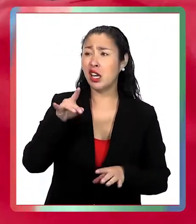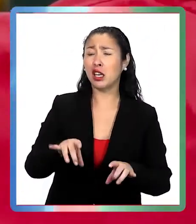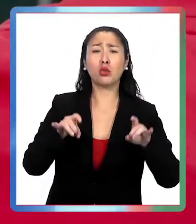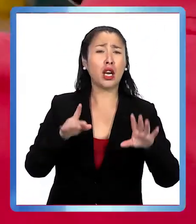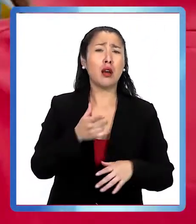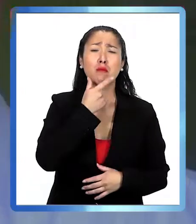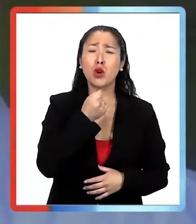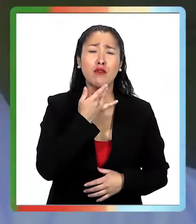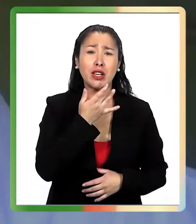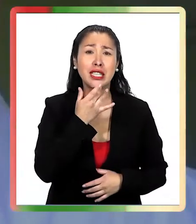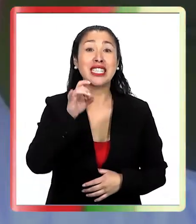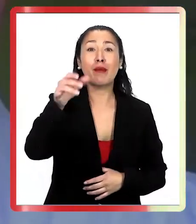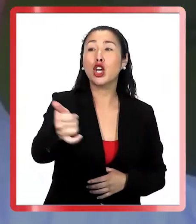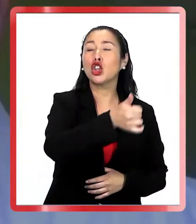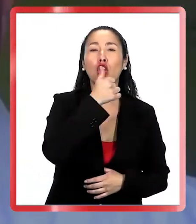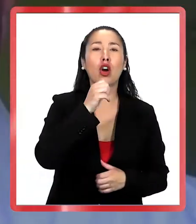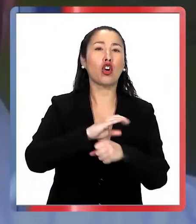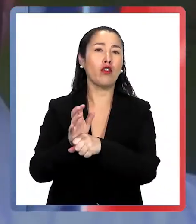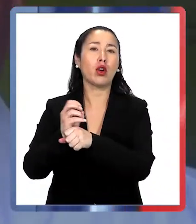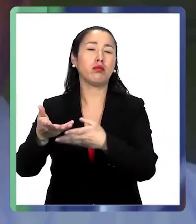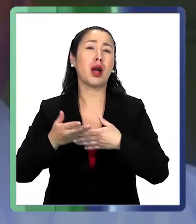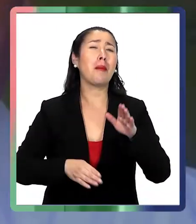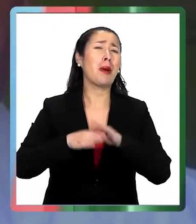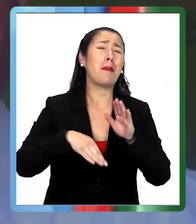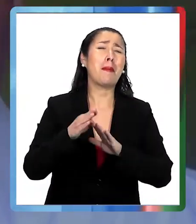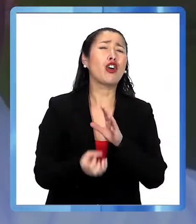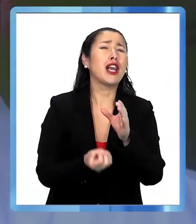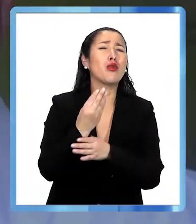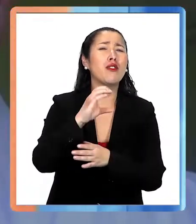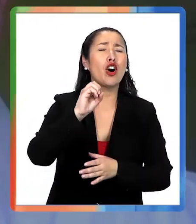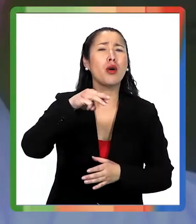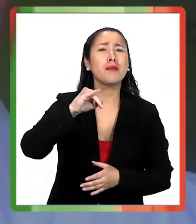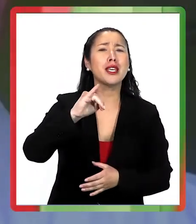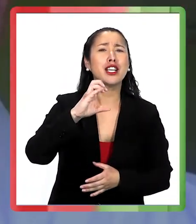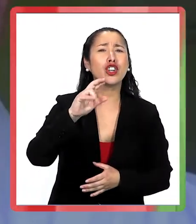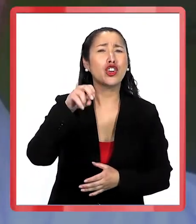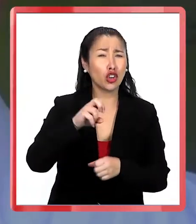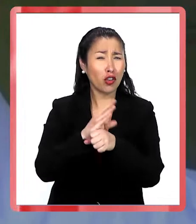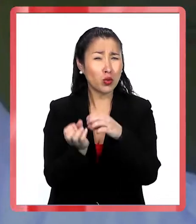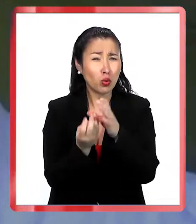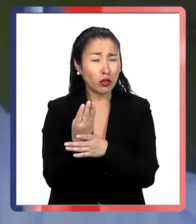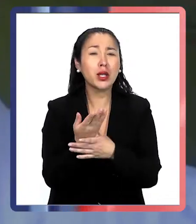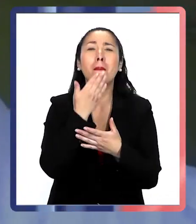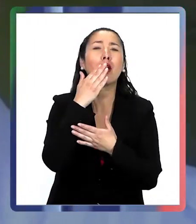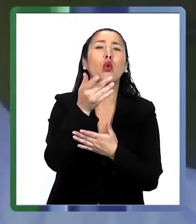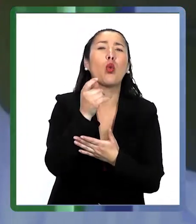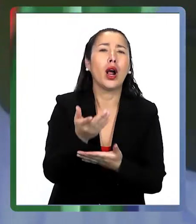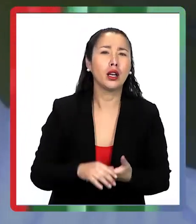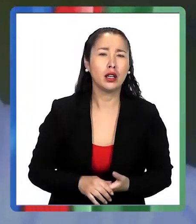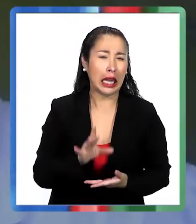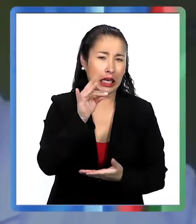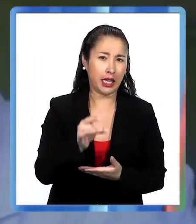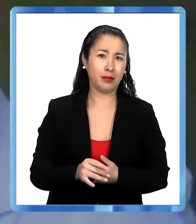mira, aquí en Australia es muy sencillo, sabemos que todos nos vamos a contagiar, sobre todo con el Omicron, es tan recontagioso. Entonces, ¿qué prefiere usted?